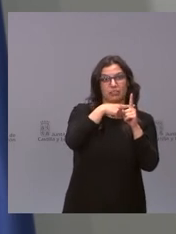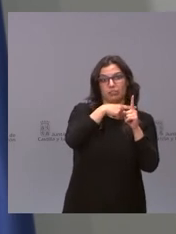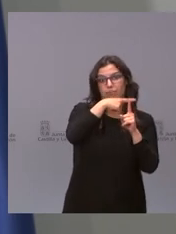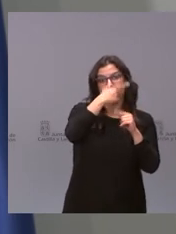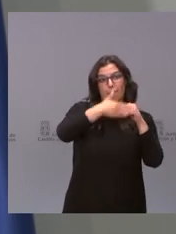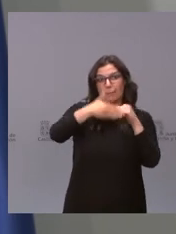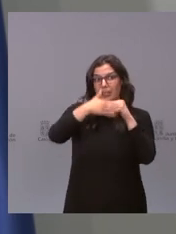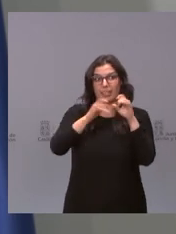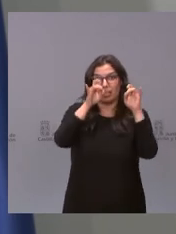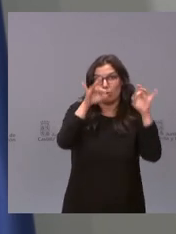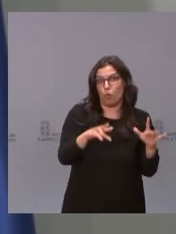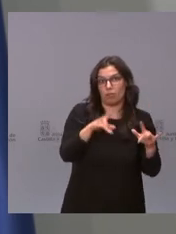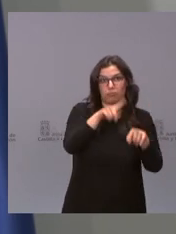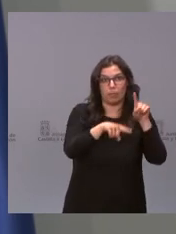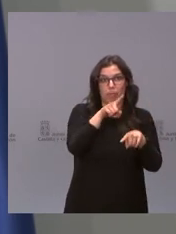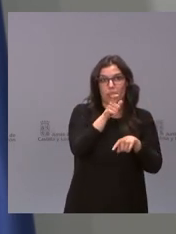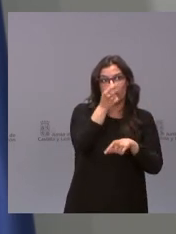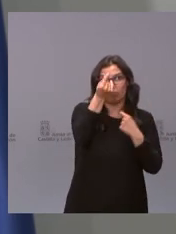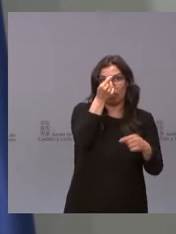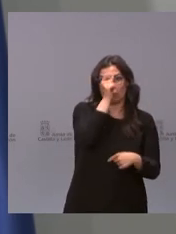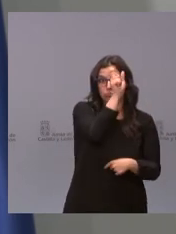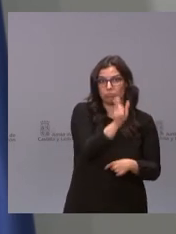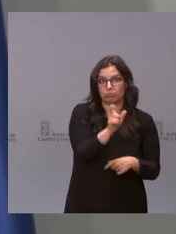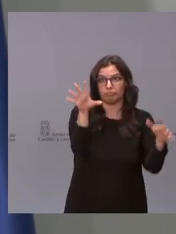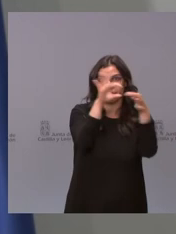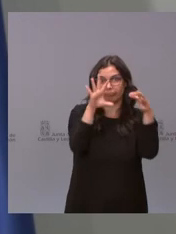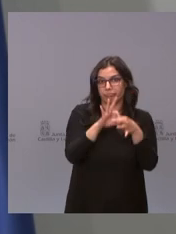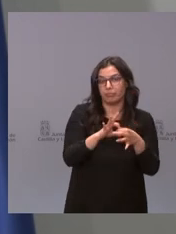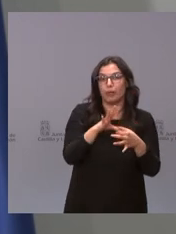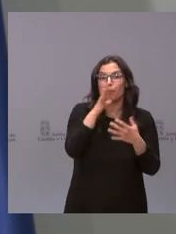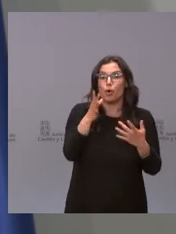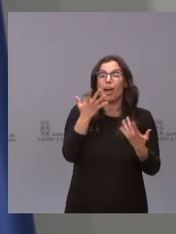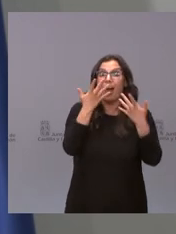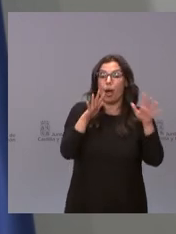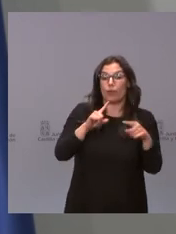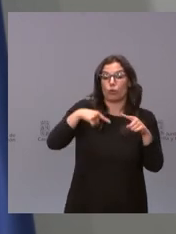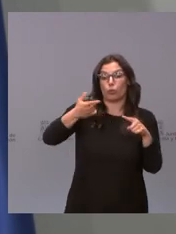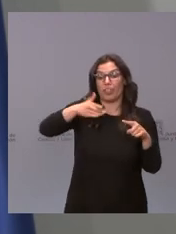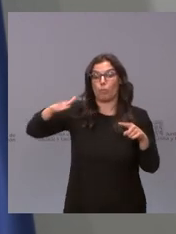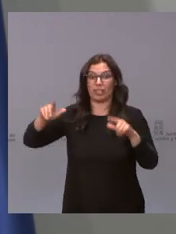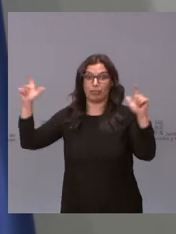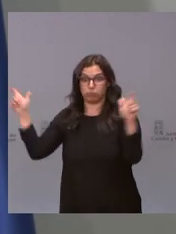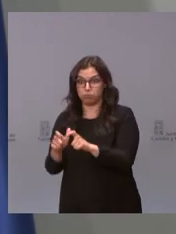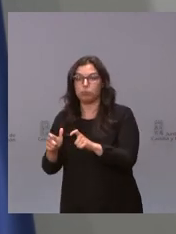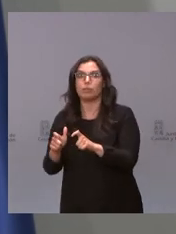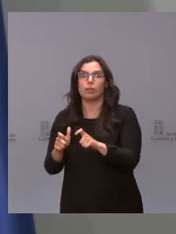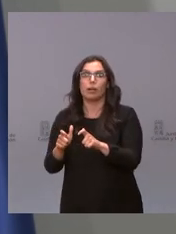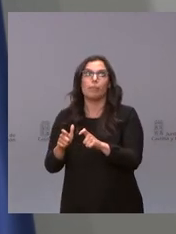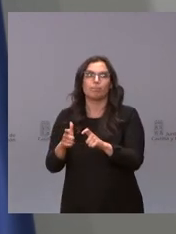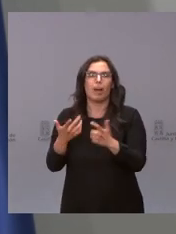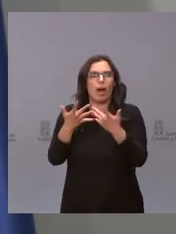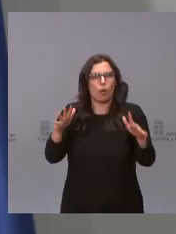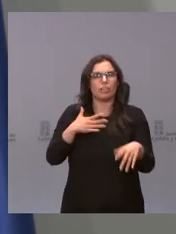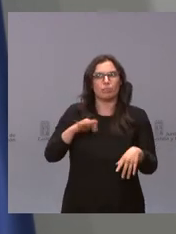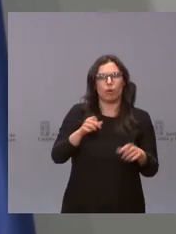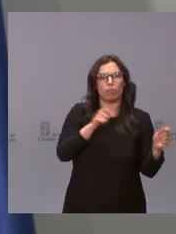¿por qué? porque entre otras cosas la incidencia aunque baje la mortalidad no quiere decir que baje la saturación hospitalaria estamos viendo